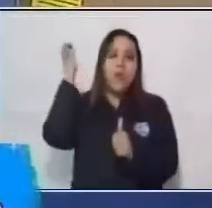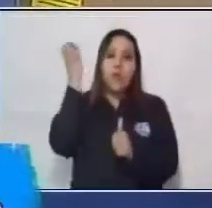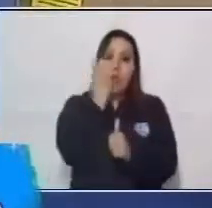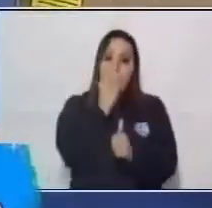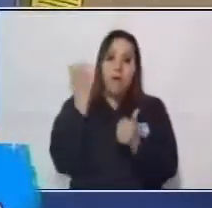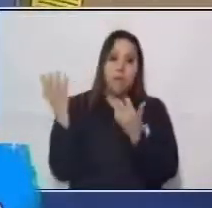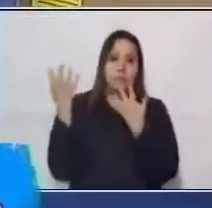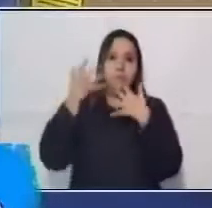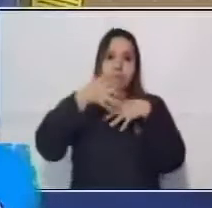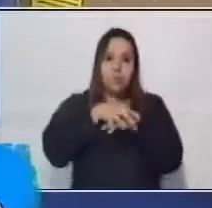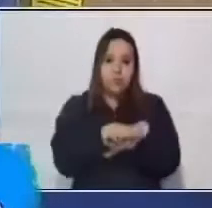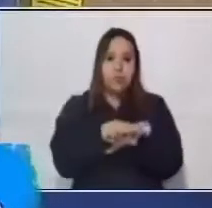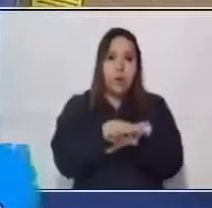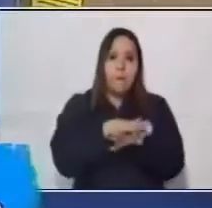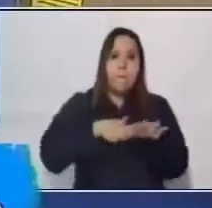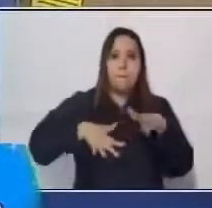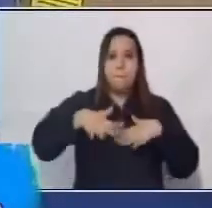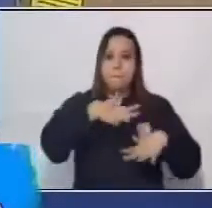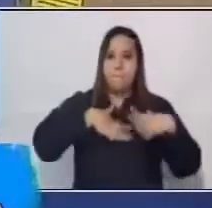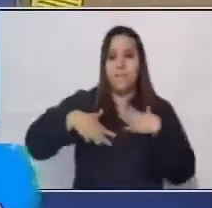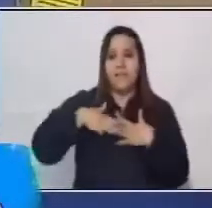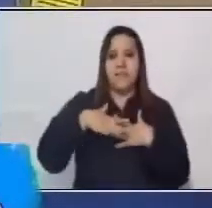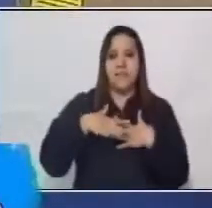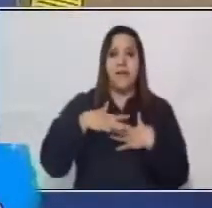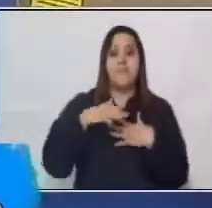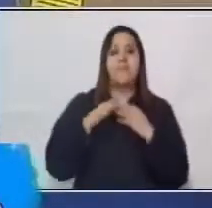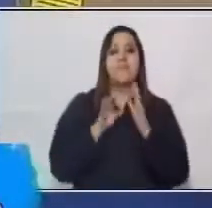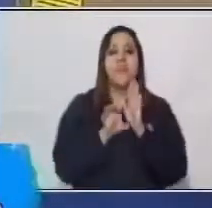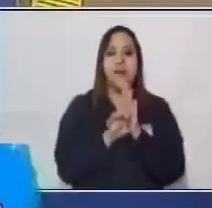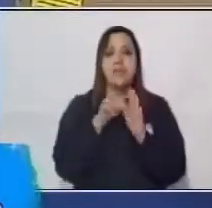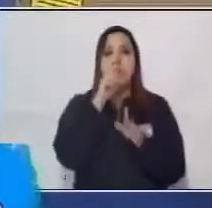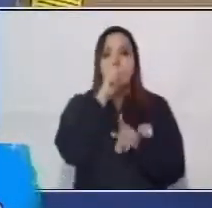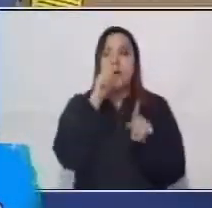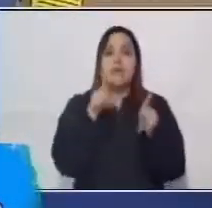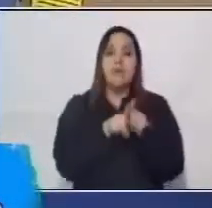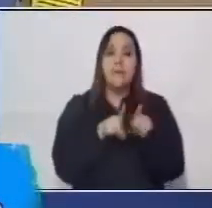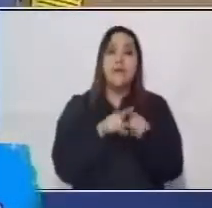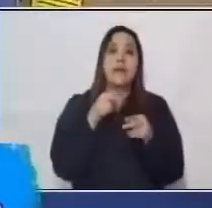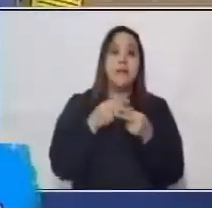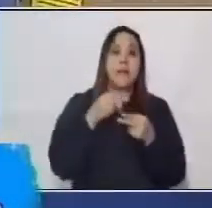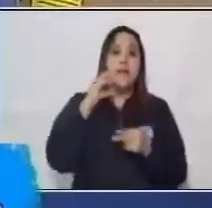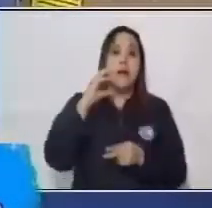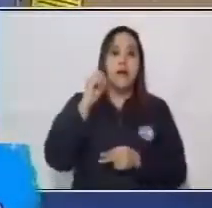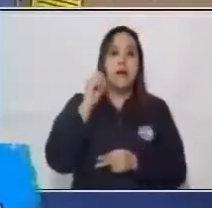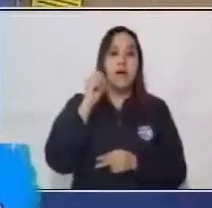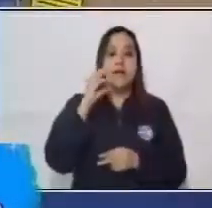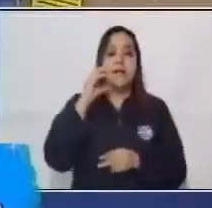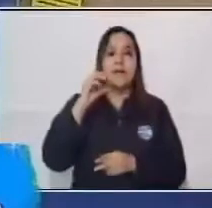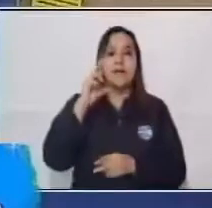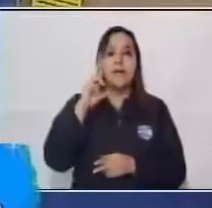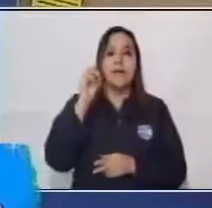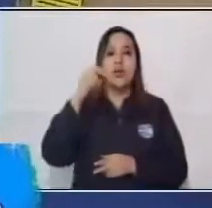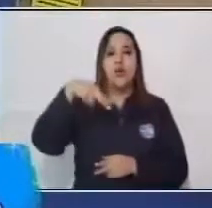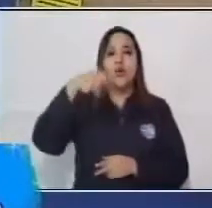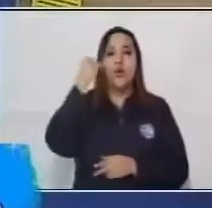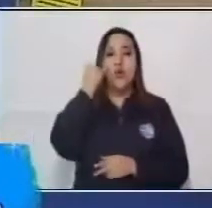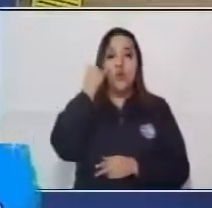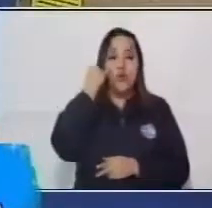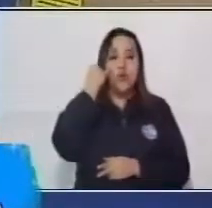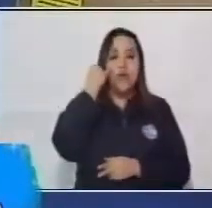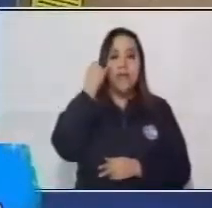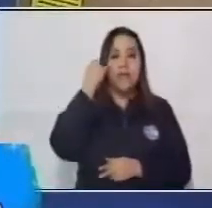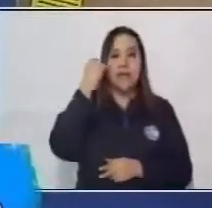Otra característica es que hubo crónicas, que aparte de Cristóbal Colón hubo cronistas. Estos